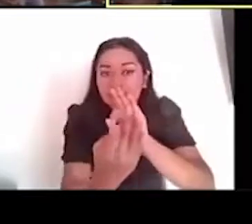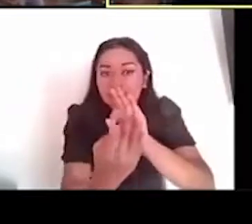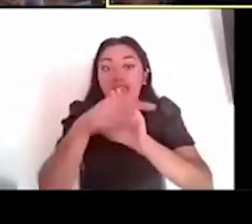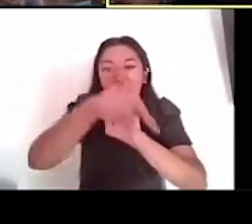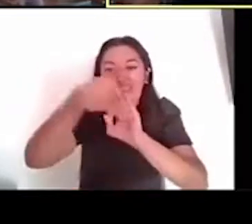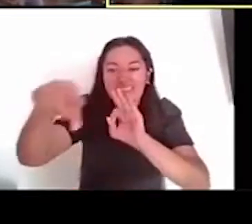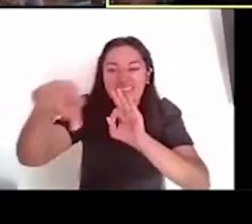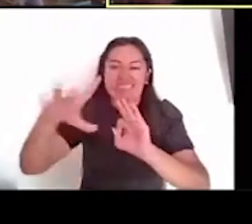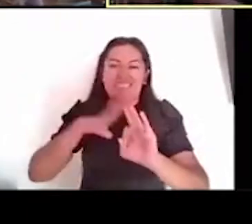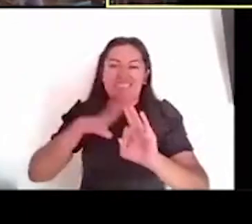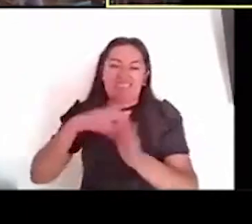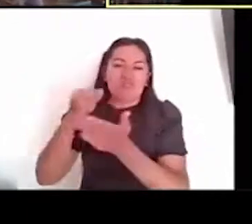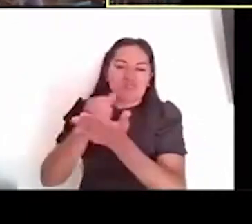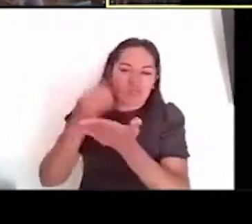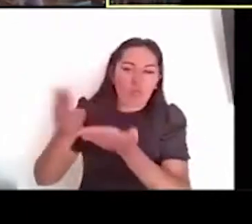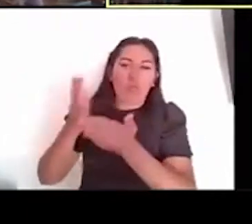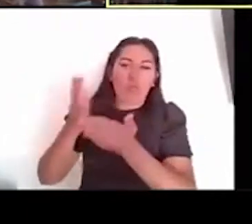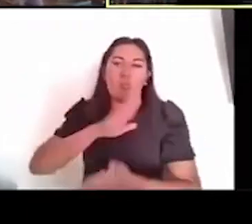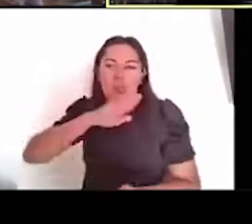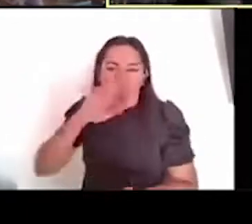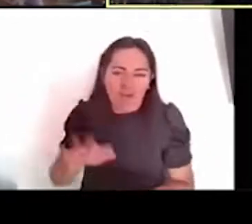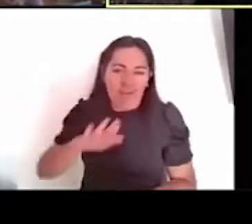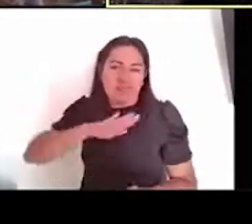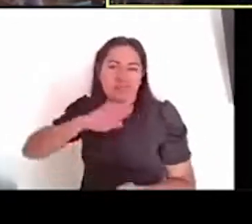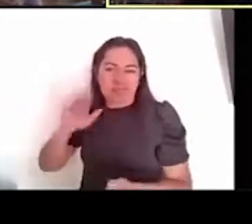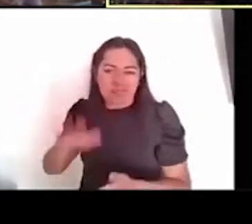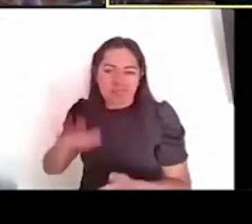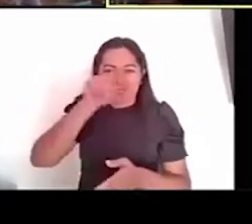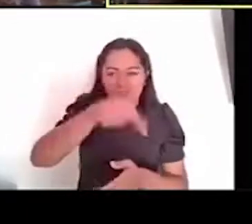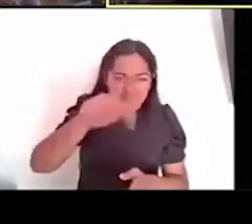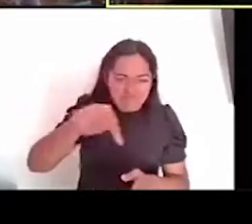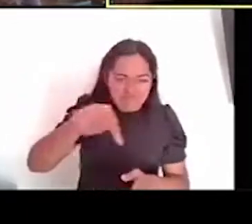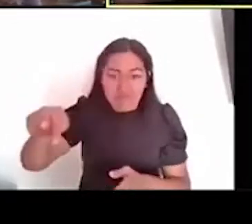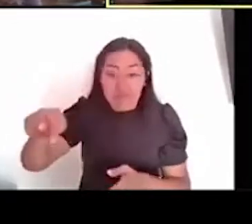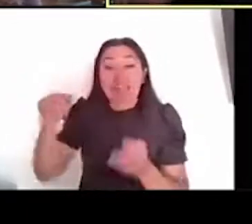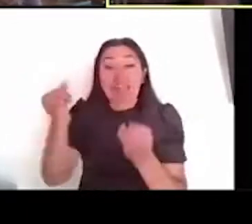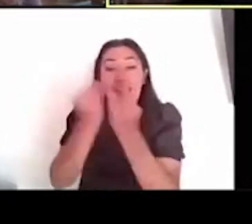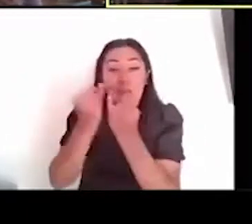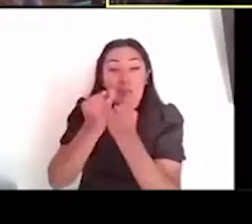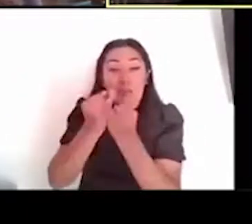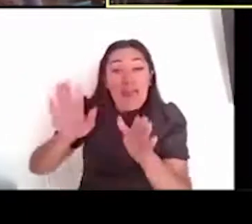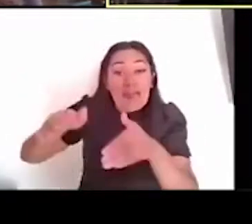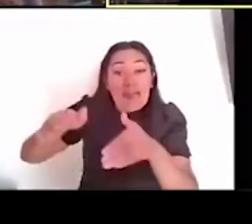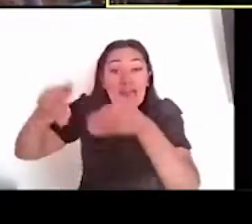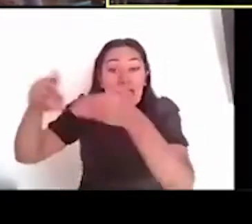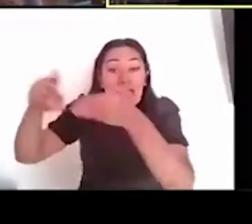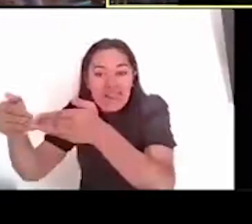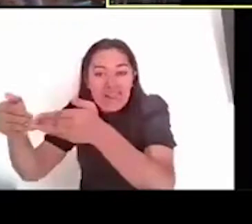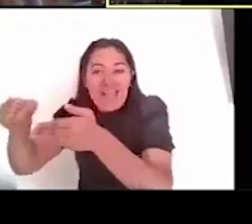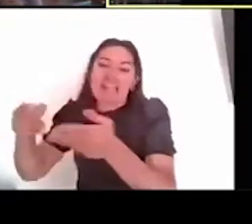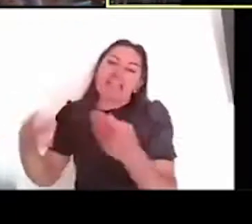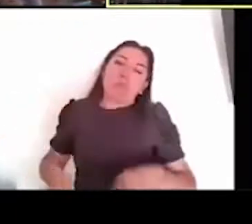sacrificio y con la muerte, y en el otro eje, tienen que ver con la vida y con la fertilidad de la tierra.